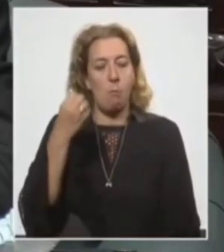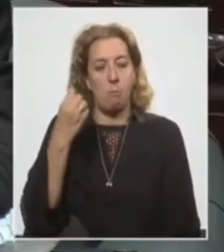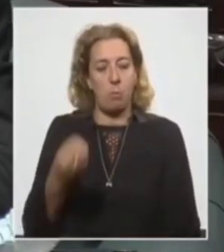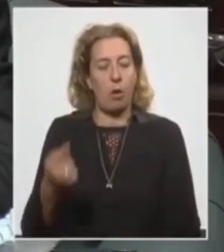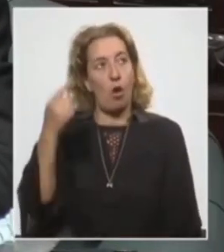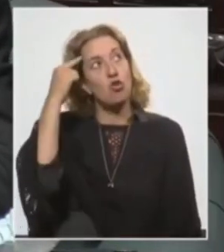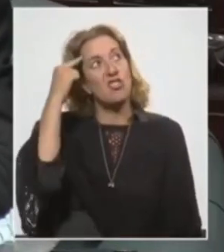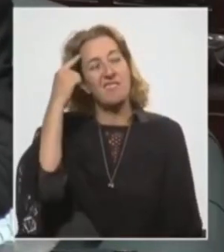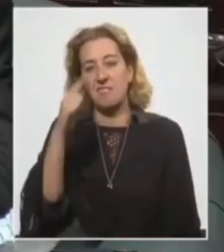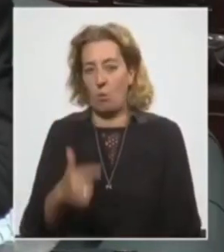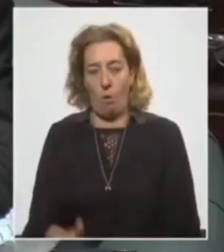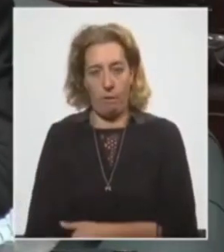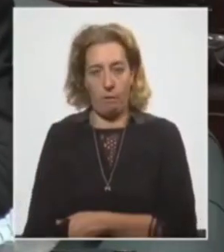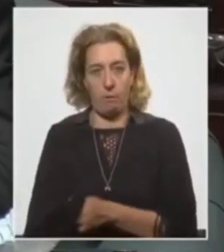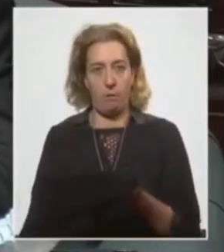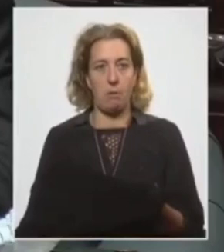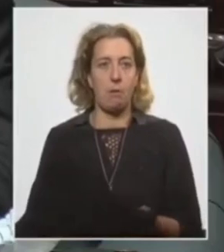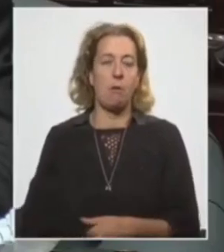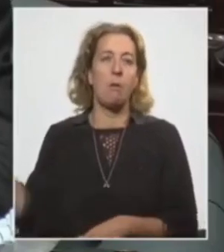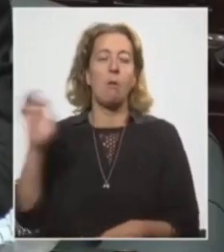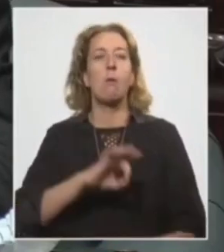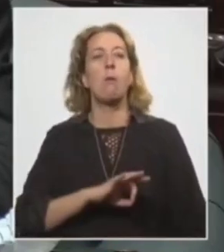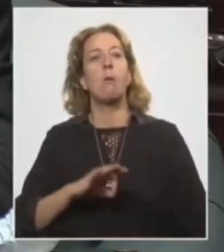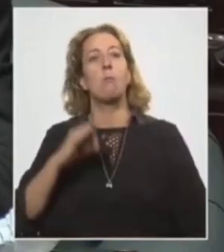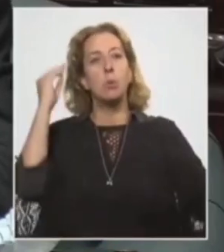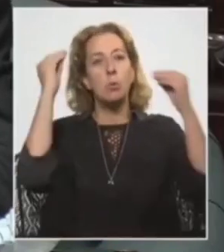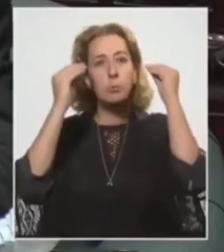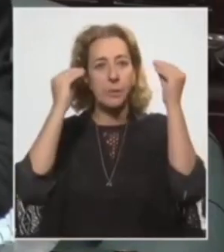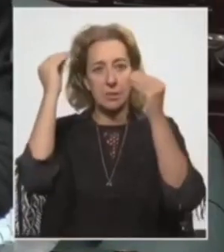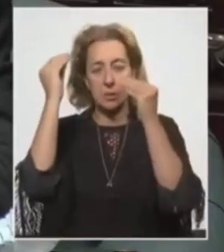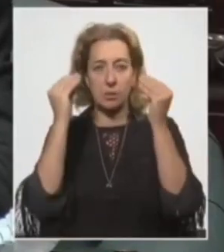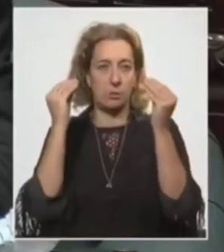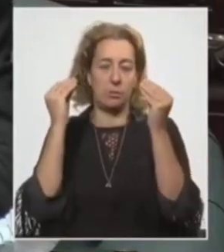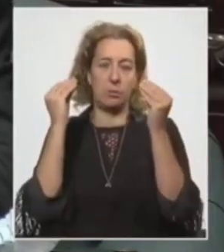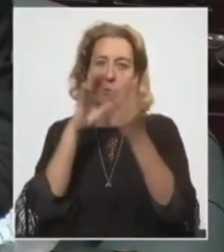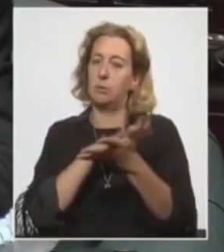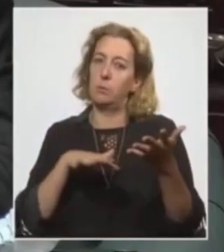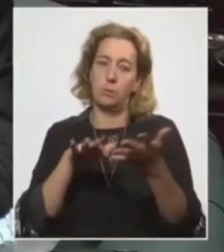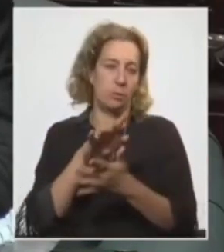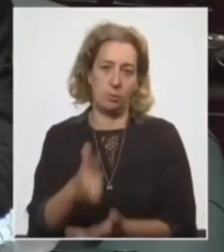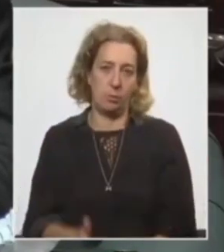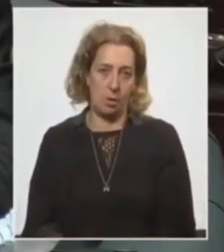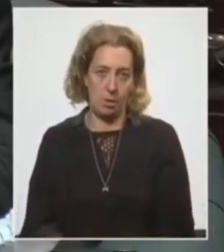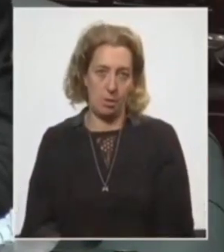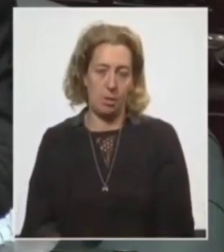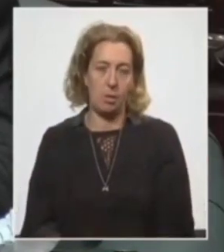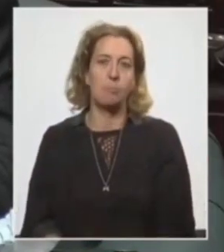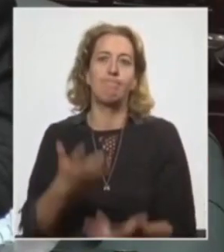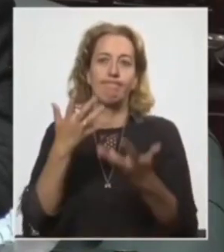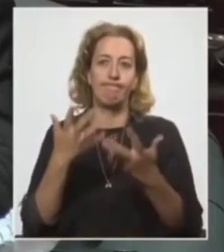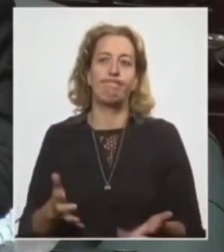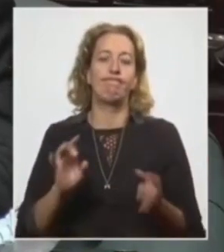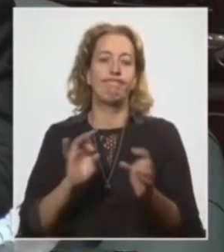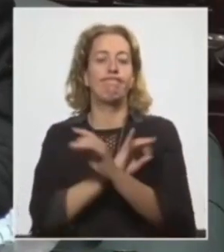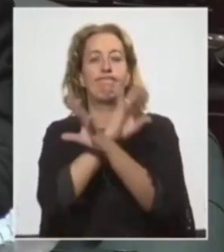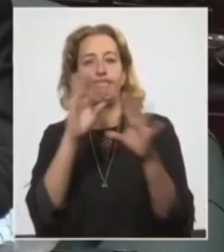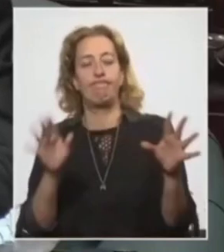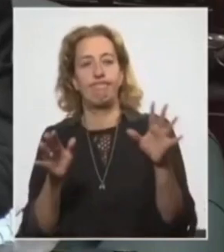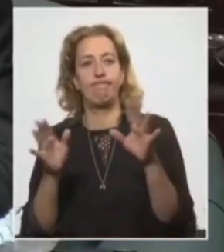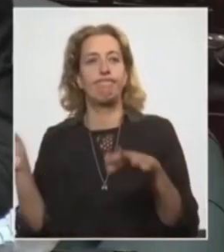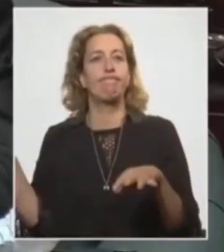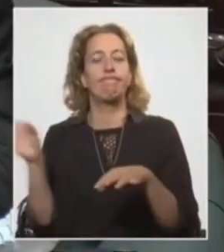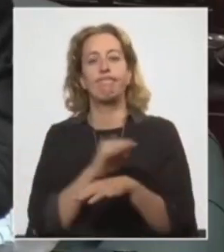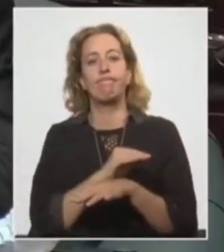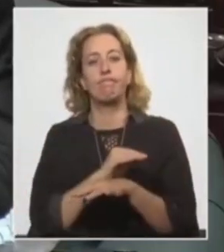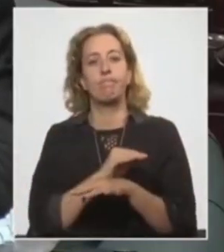de la situación o no tiene preocupación por la situación. Y yo quiero dejar en claro que por todo lo que